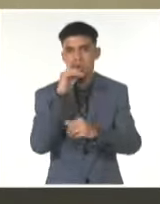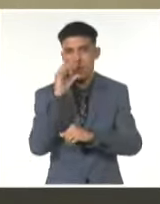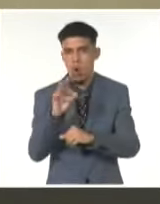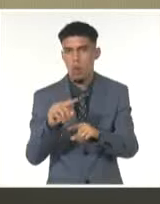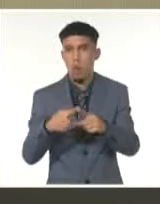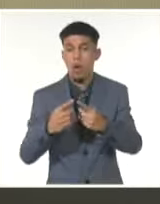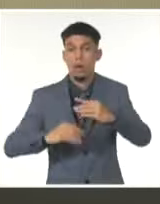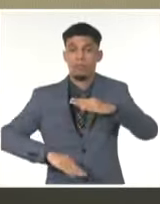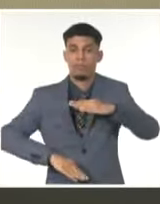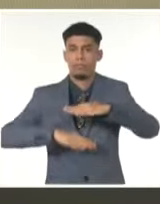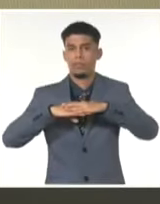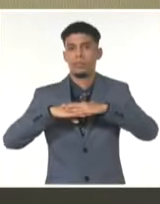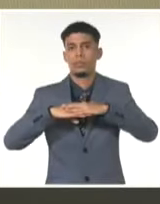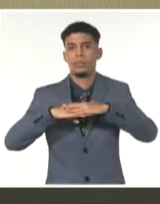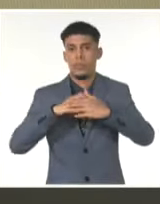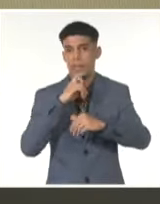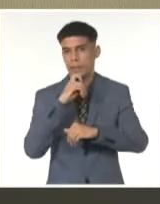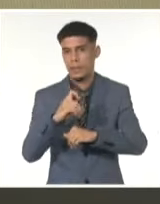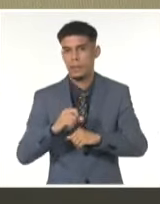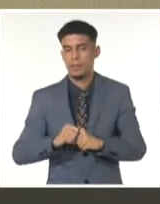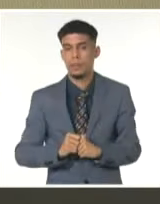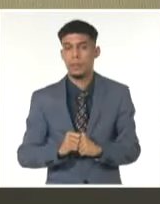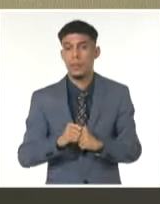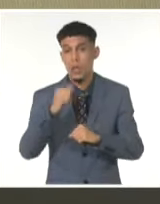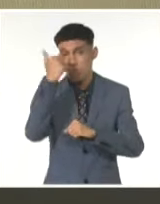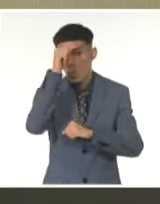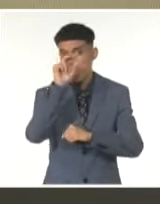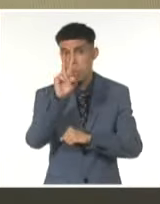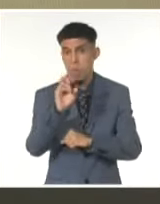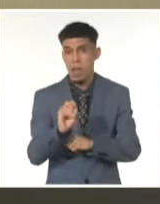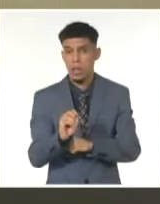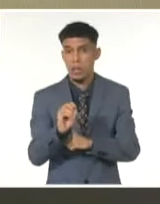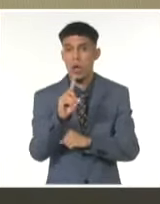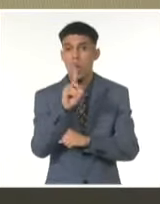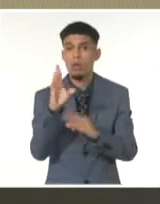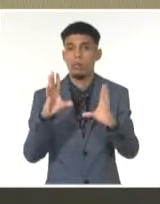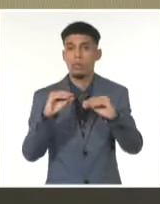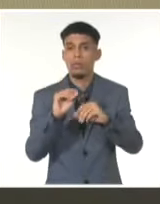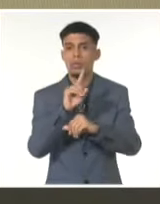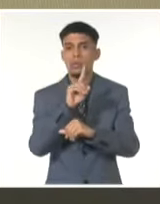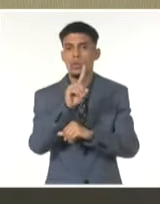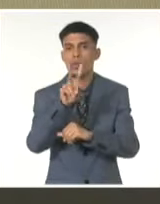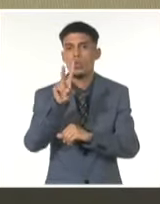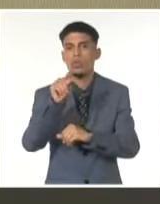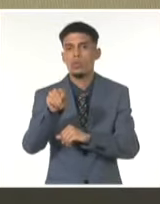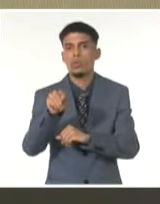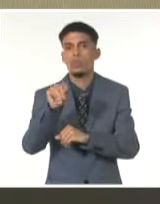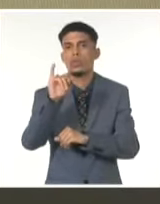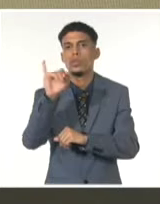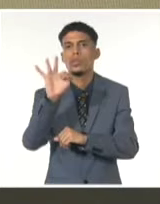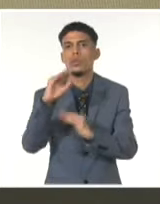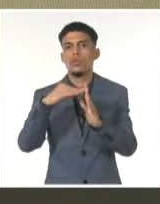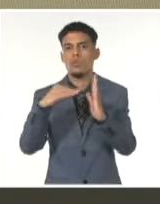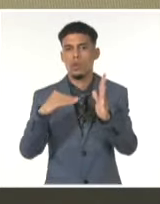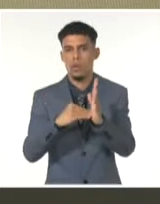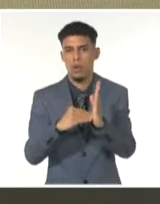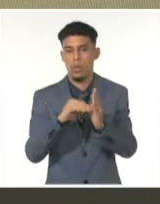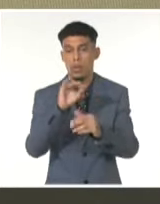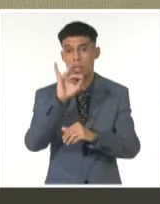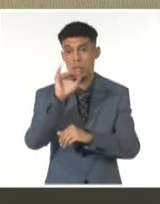para almacenar agua. El domingo 20 a las 11 de la noche tenía 12.68 millones. Es el 72